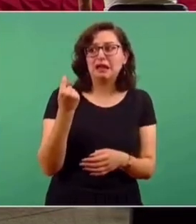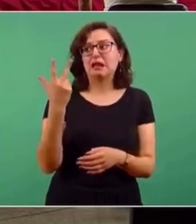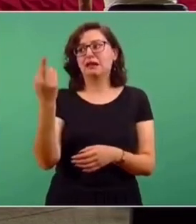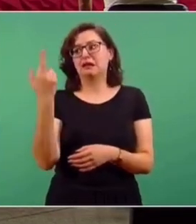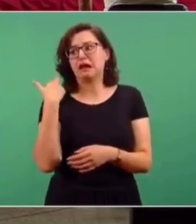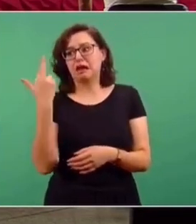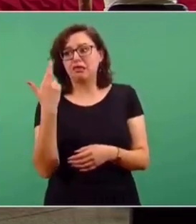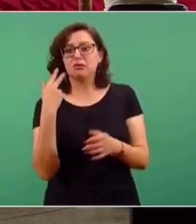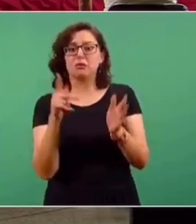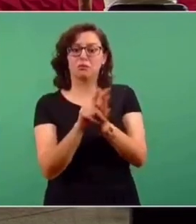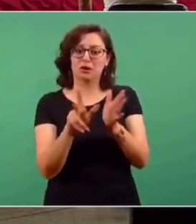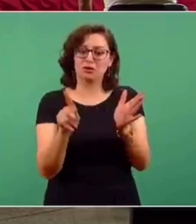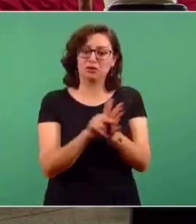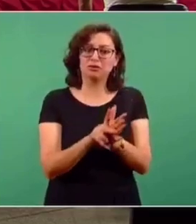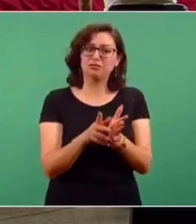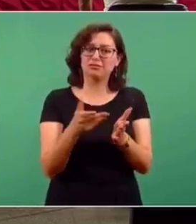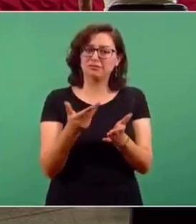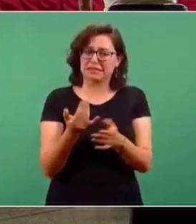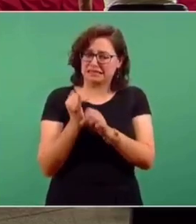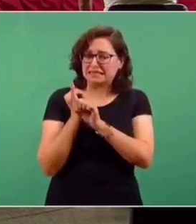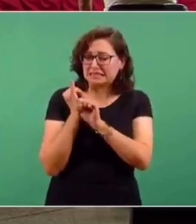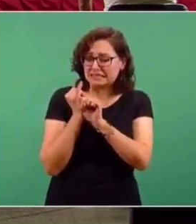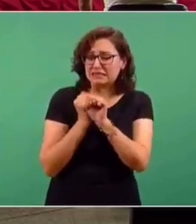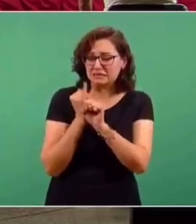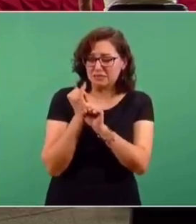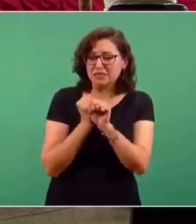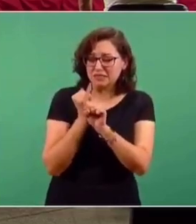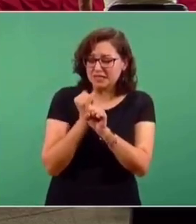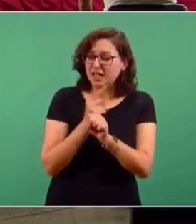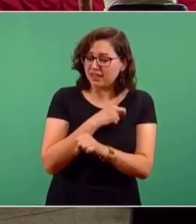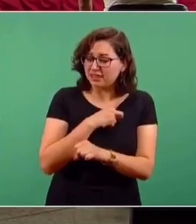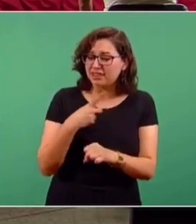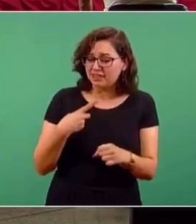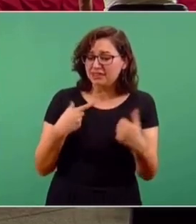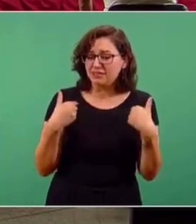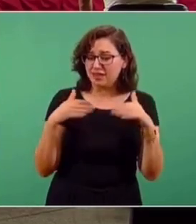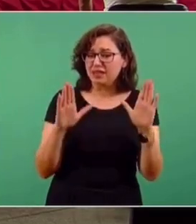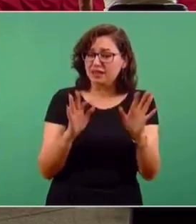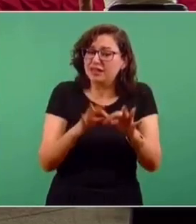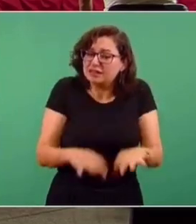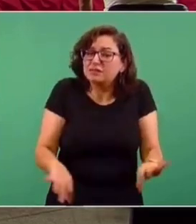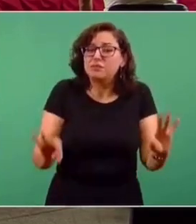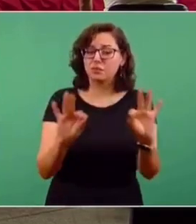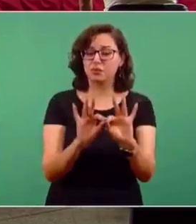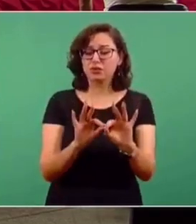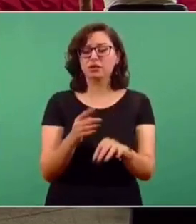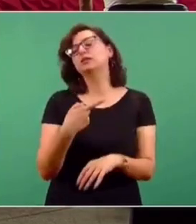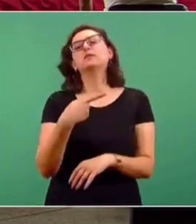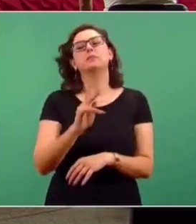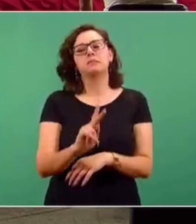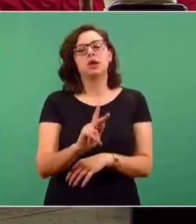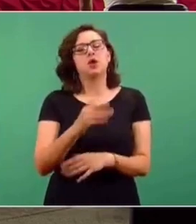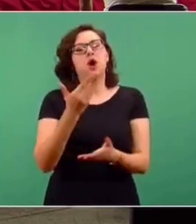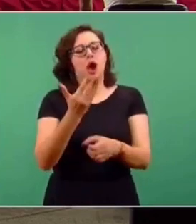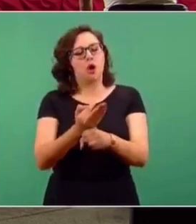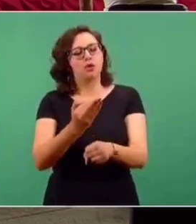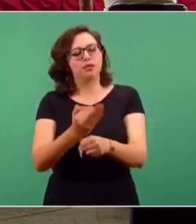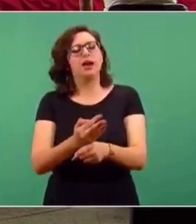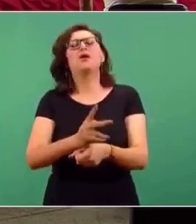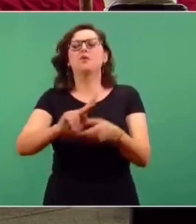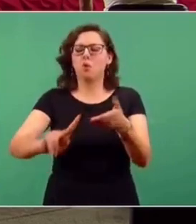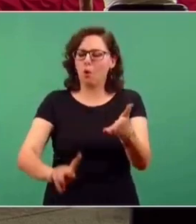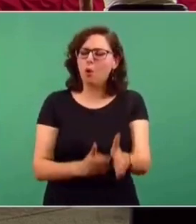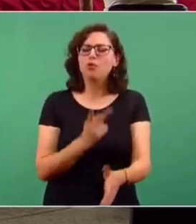le dieran seguimiento a las cosas. Pero con mucho gusto lo volvemos a explicar. En este momento le pido al doctor Alomías y nos da una